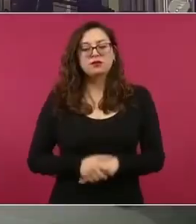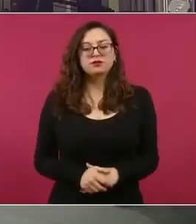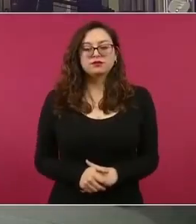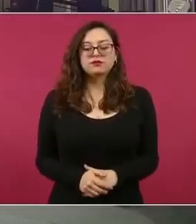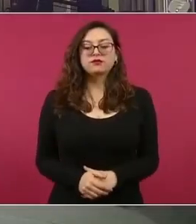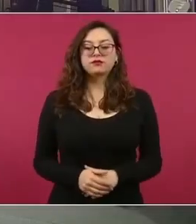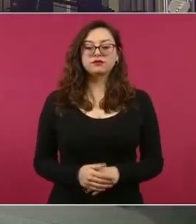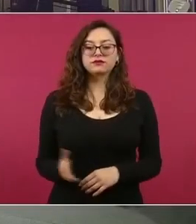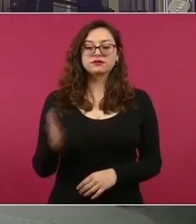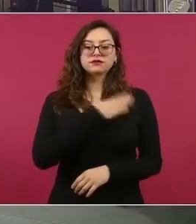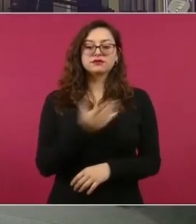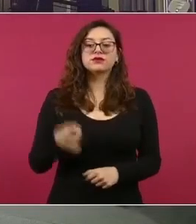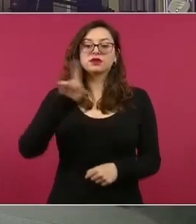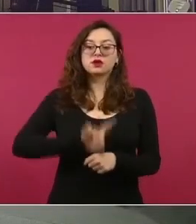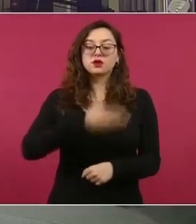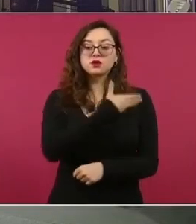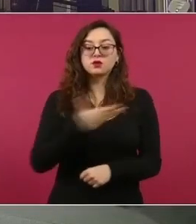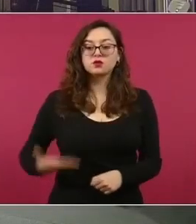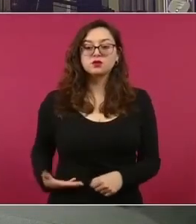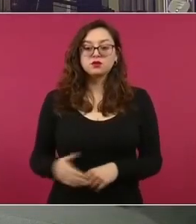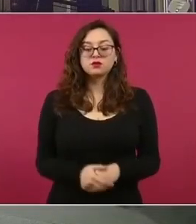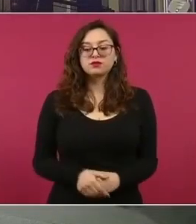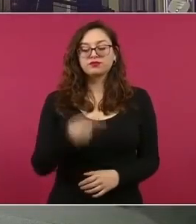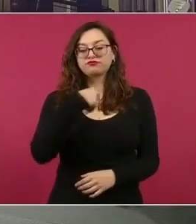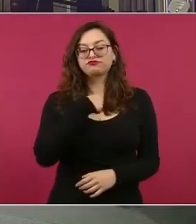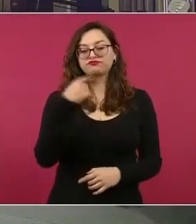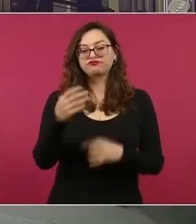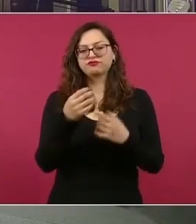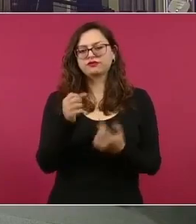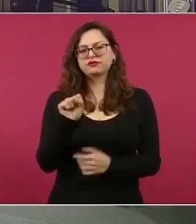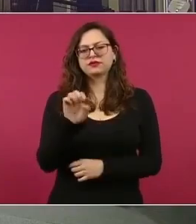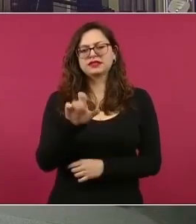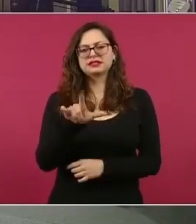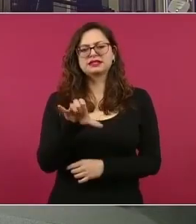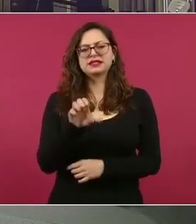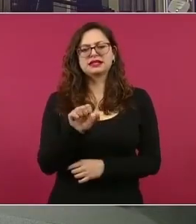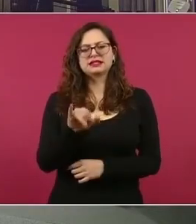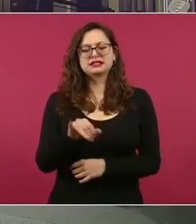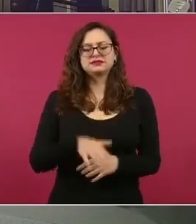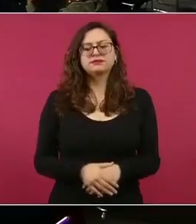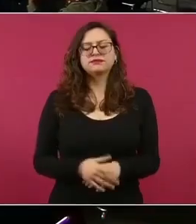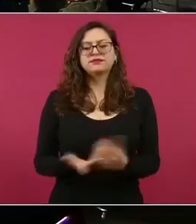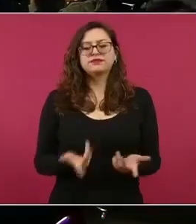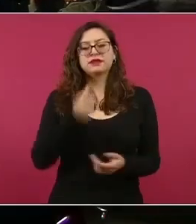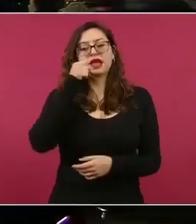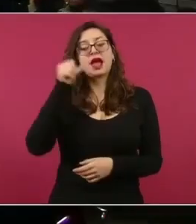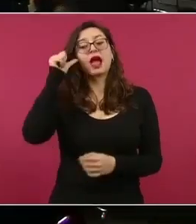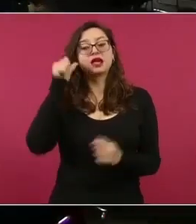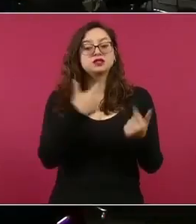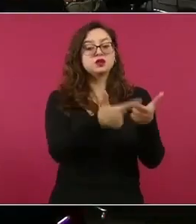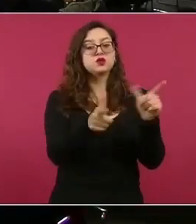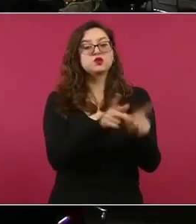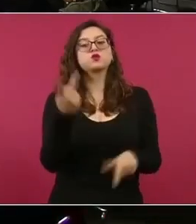Buenos días, buenos días, presidente. Celsin Juárez, de Sin Línea MX. El día de ayer los partidos de oposición, el PAN, el PRI,